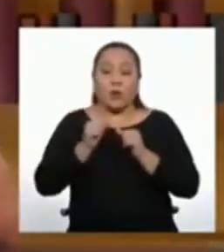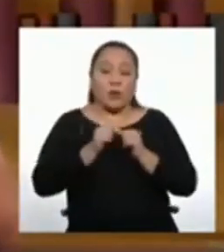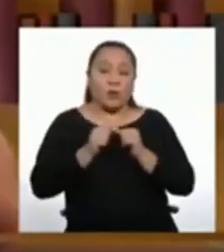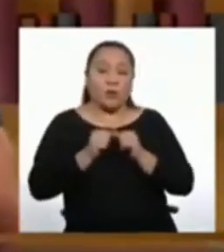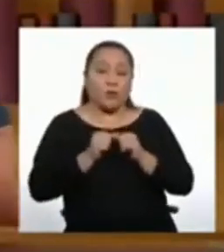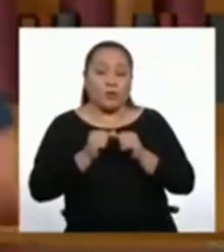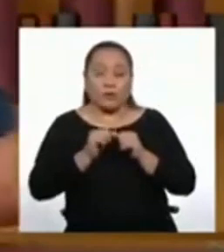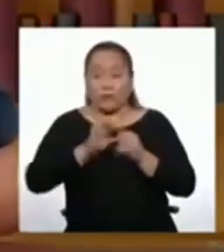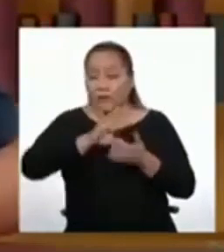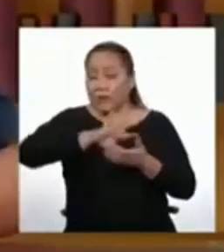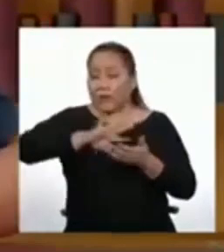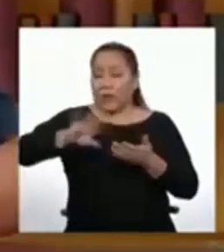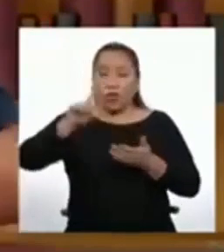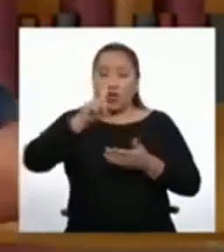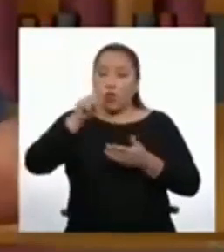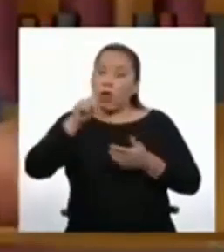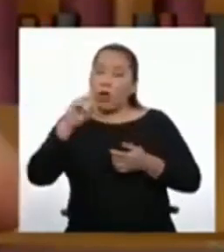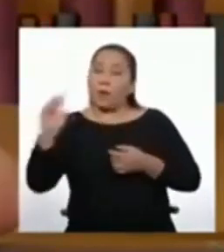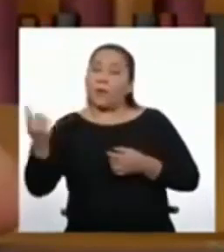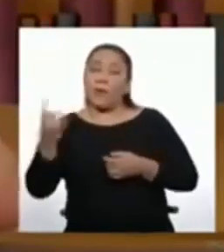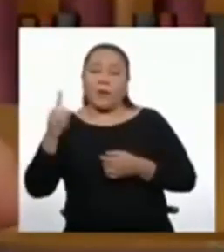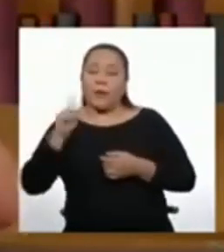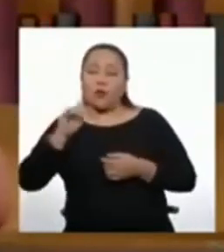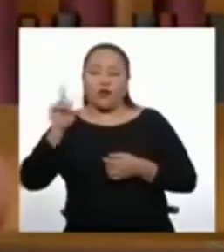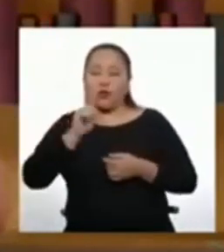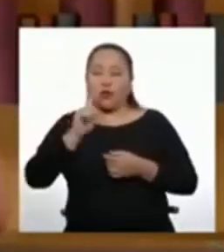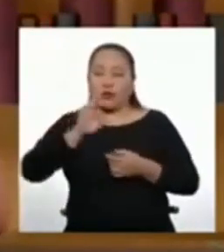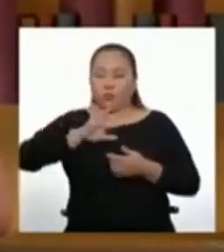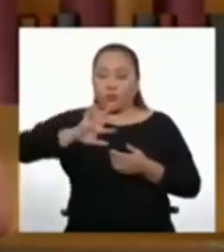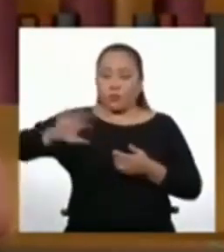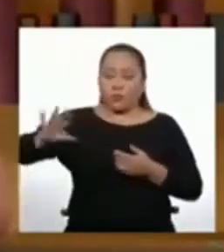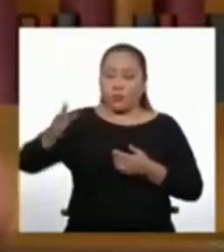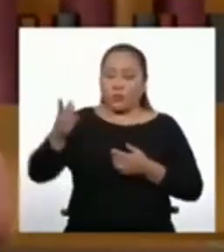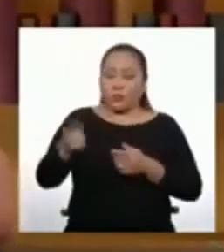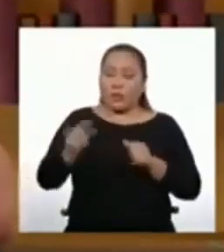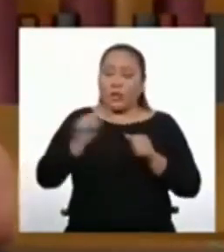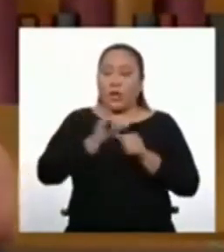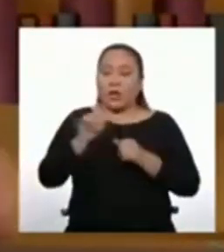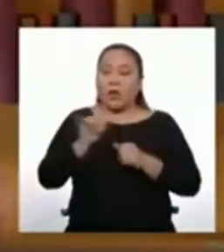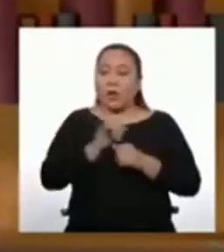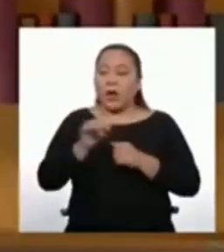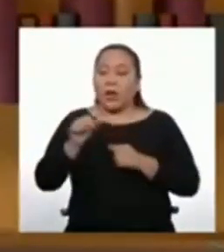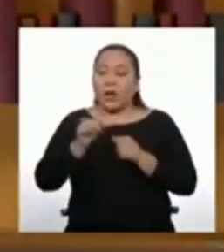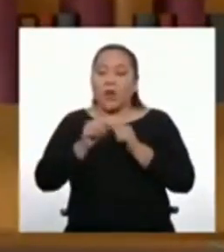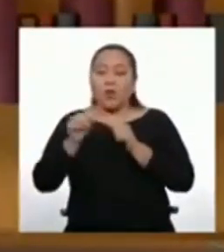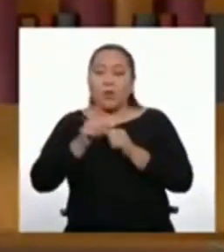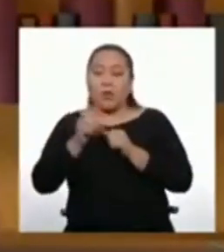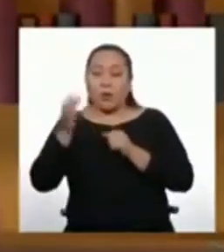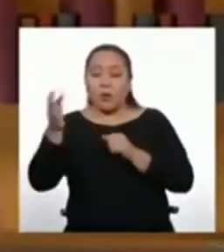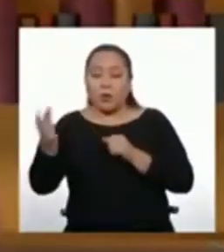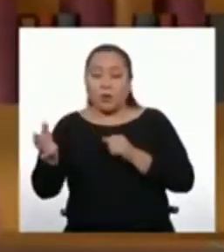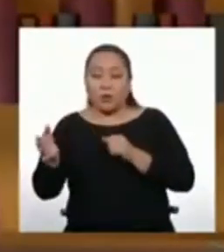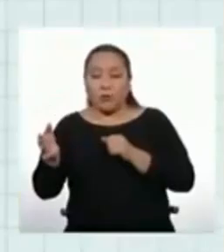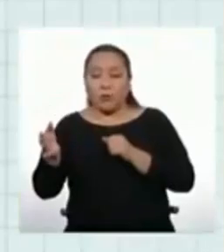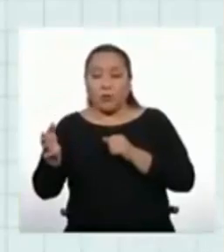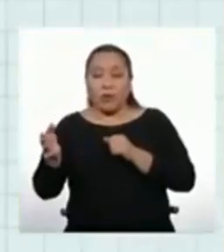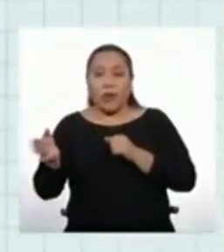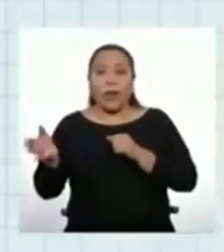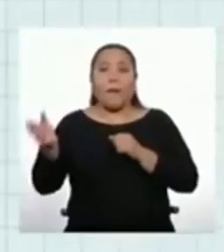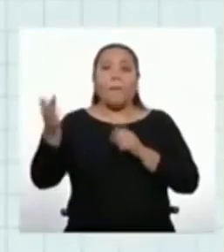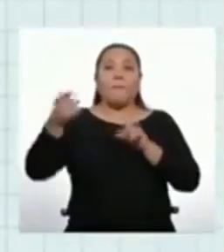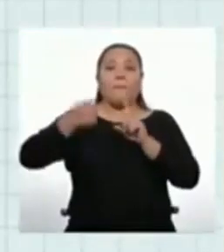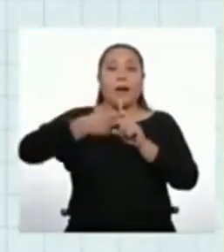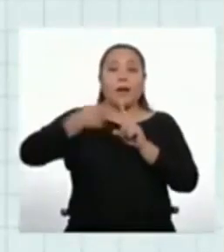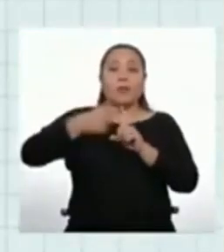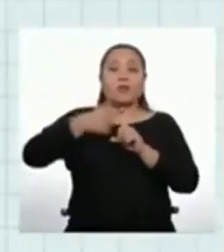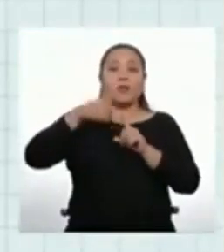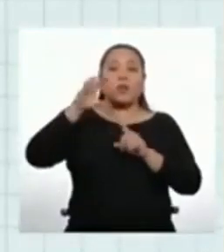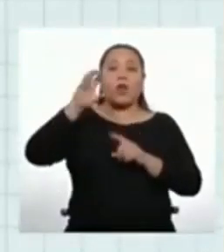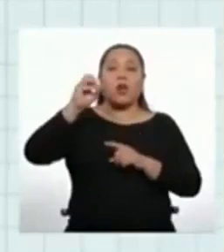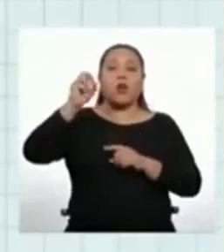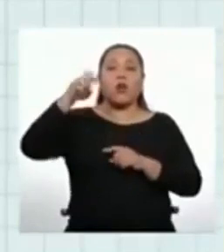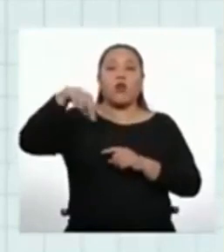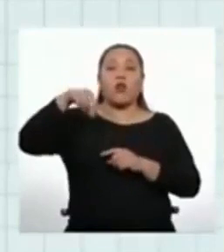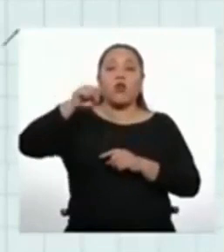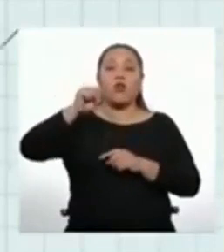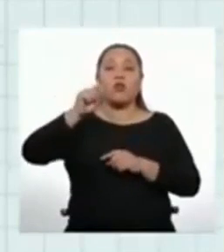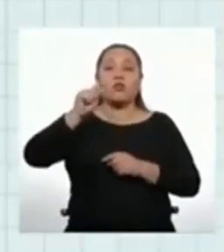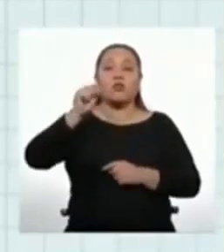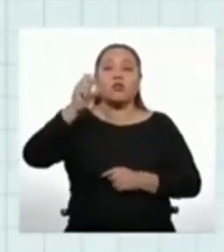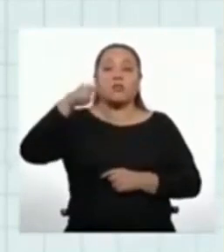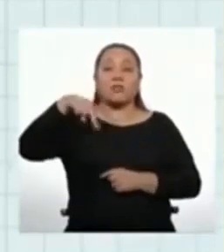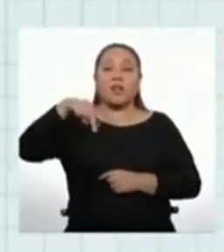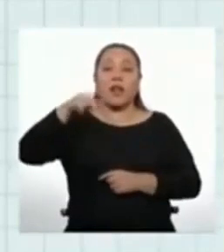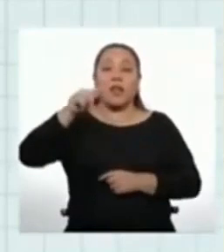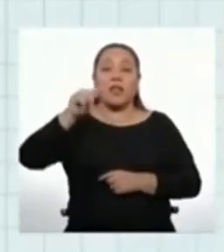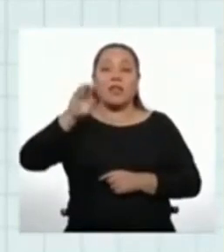es igual al número anterior más una cantidad constante denominada razón aritmética, que representaremos con una